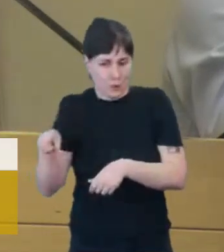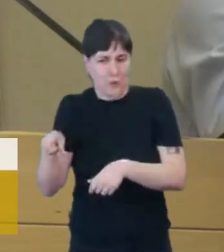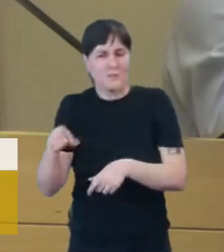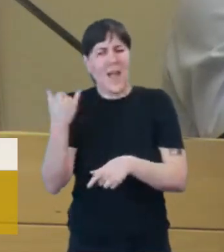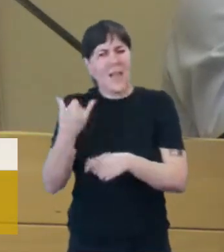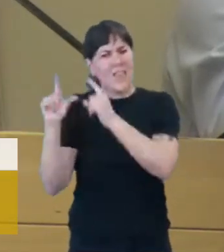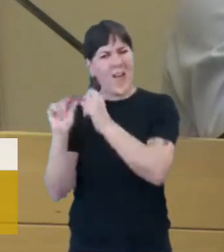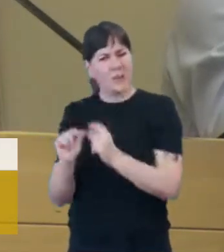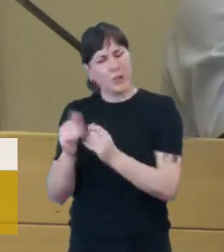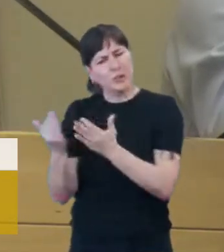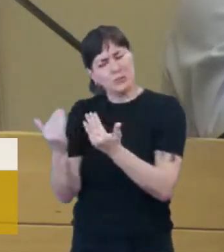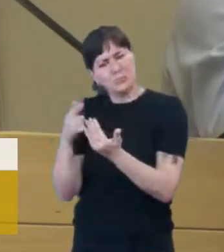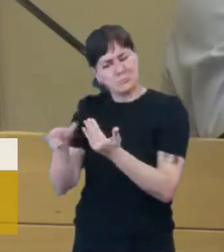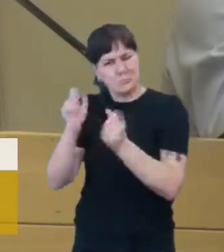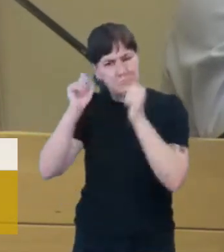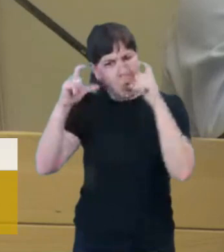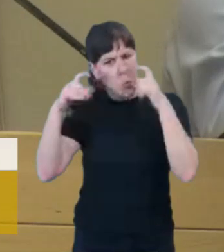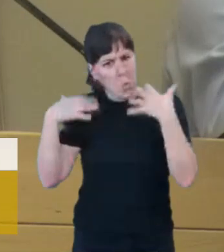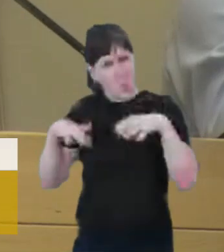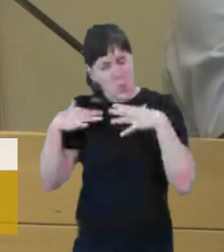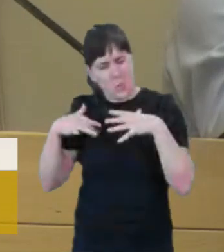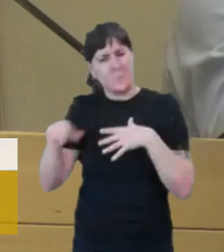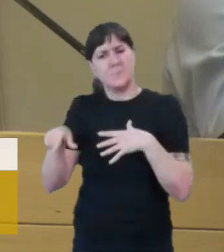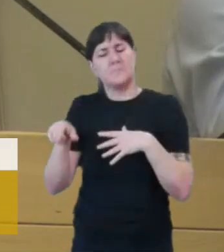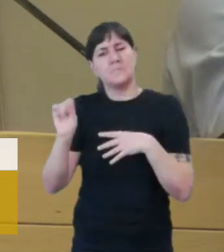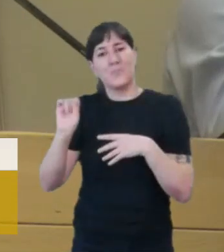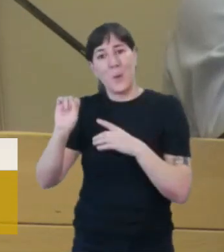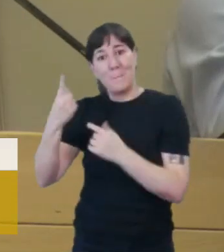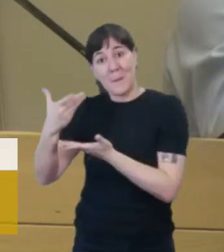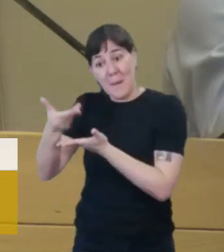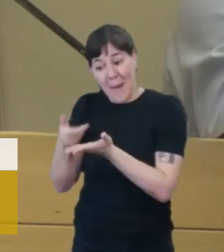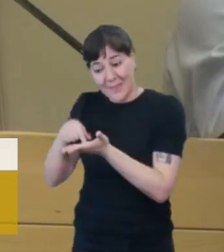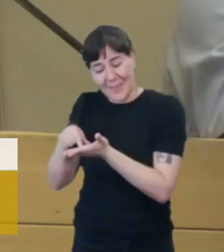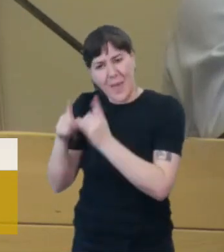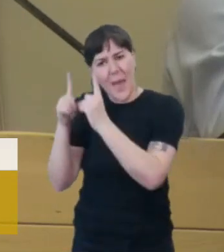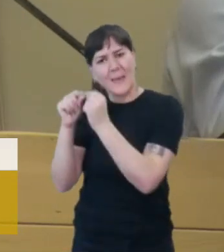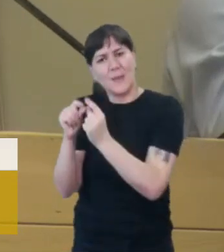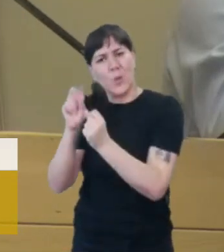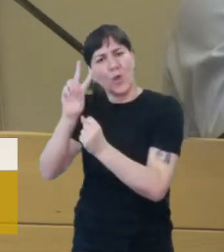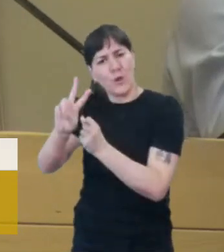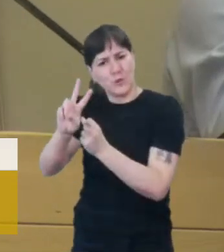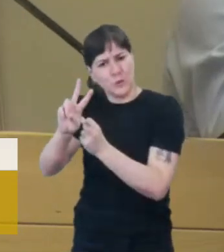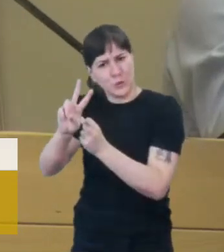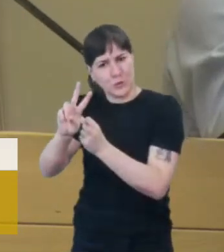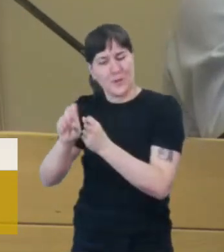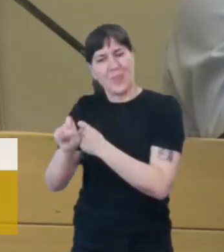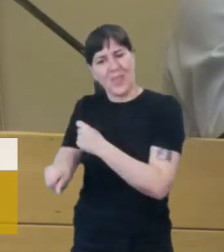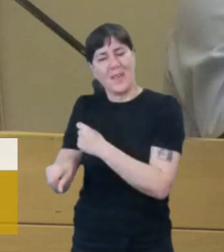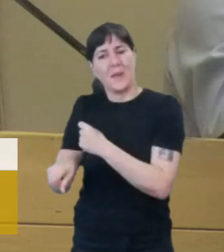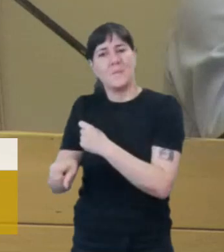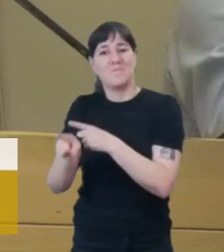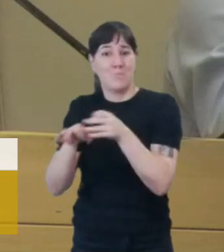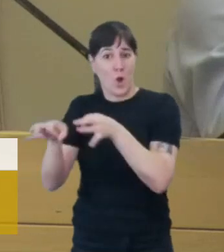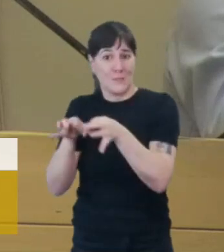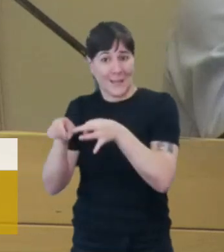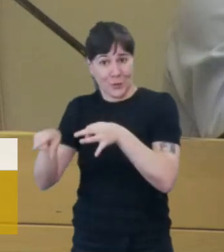llamativos. Primero, en la primera parte del artículo 2 de ese proyecto,